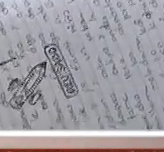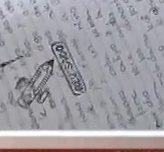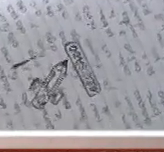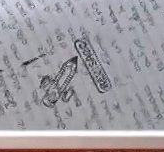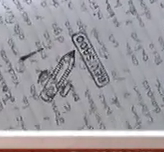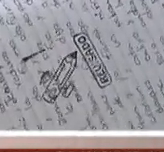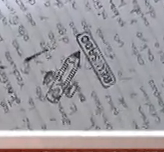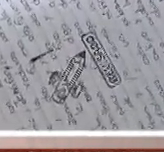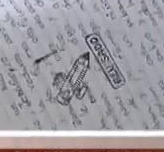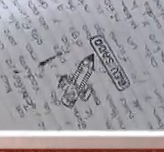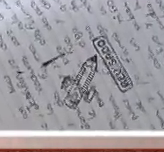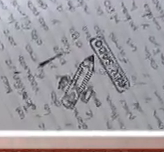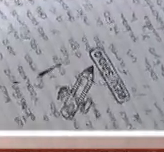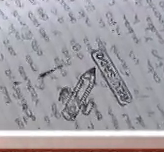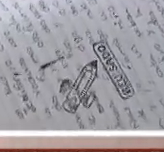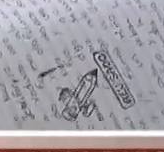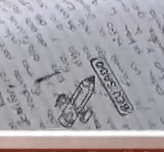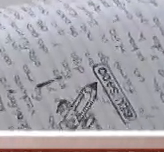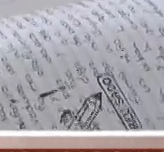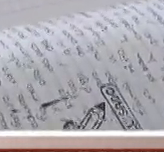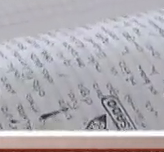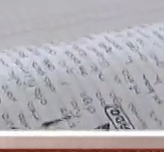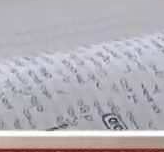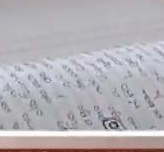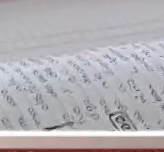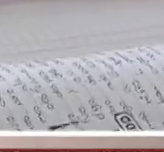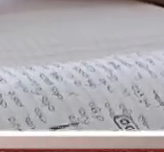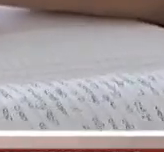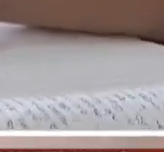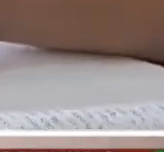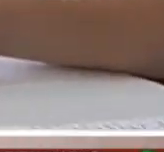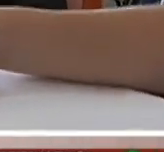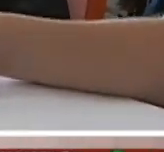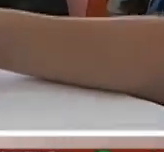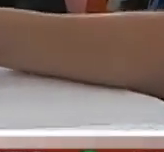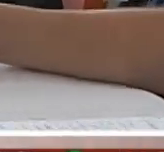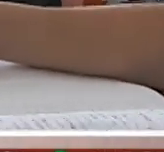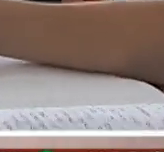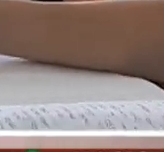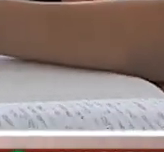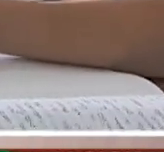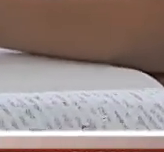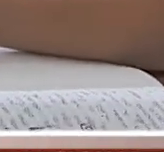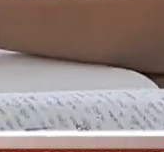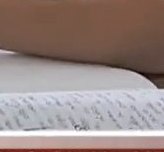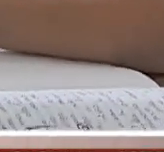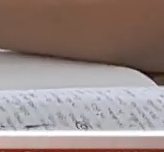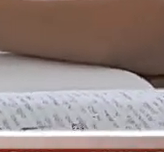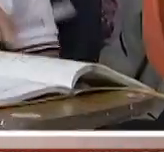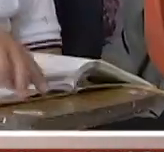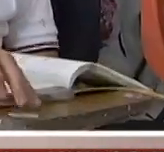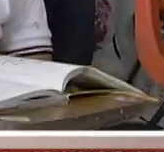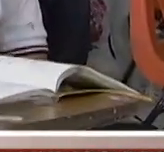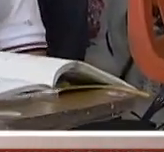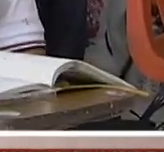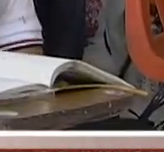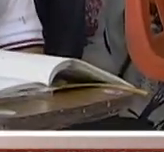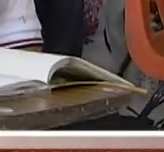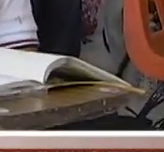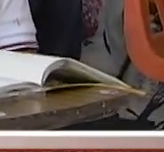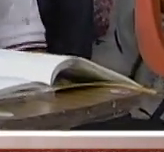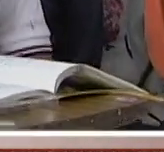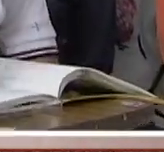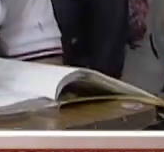disminuir a estos nervios. ¿Cómo pueden ser, Mercedes? Muy buenos días. Buenos días. Salir con ti, por favor, de despedir al bolicero y